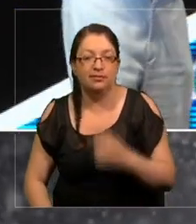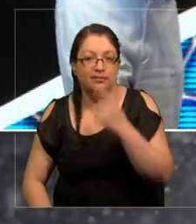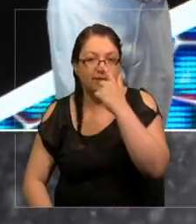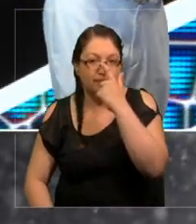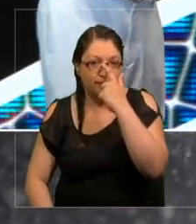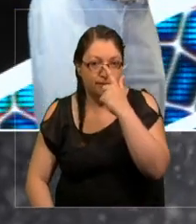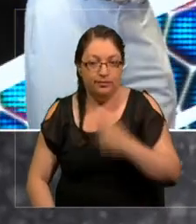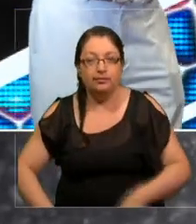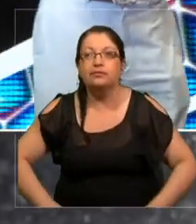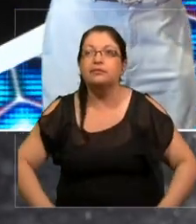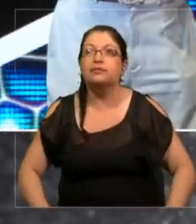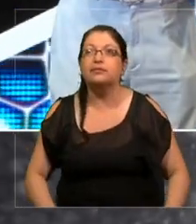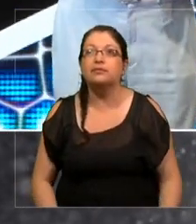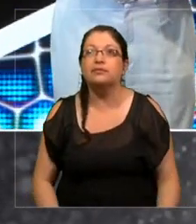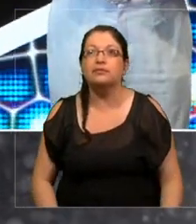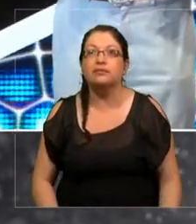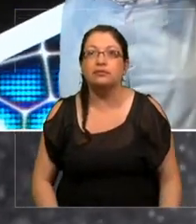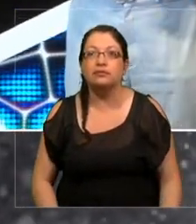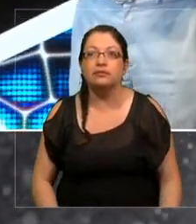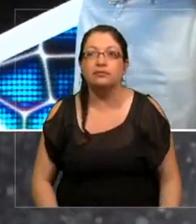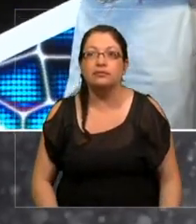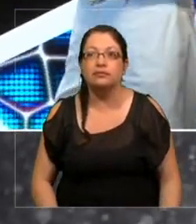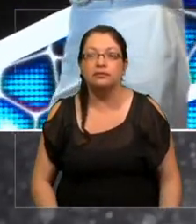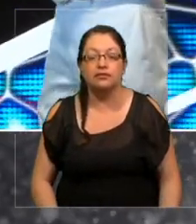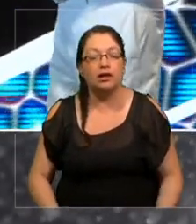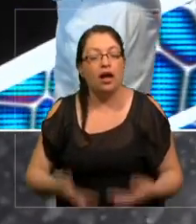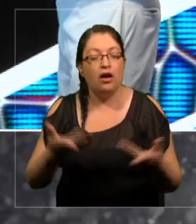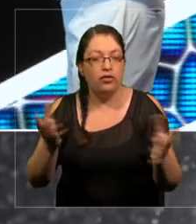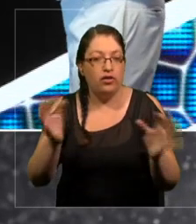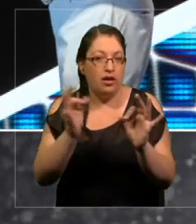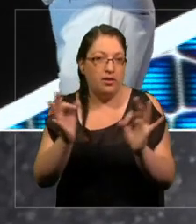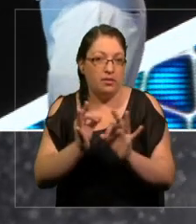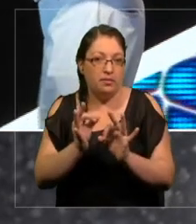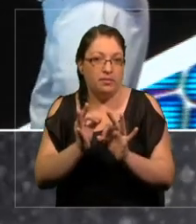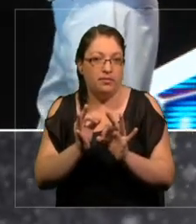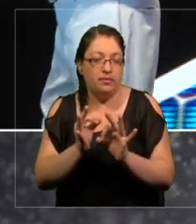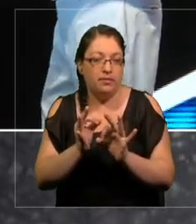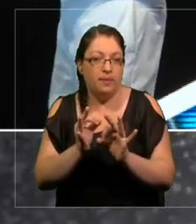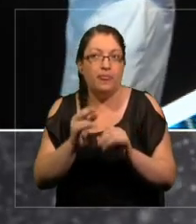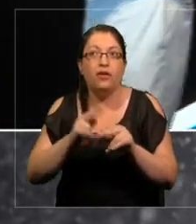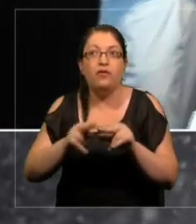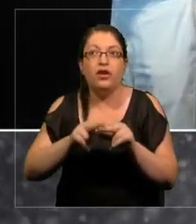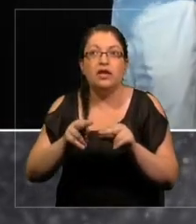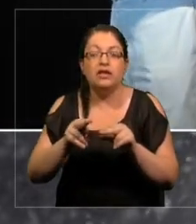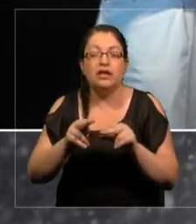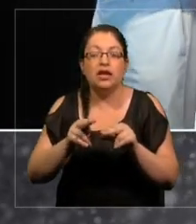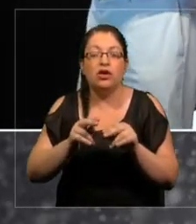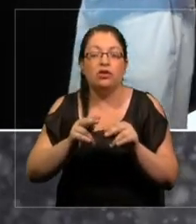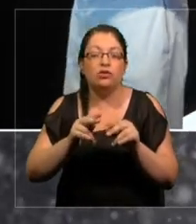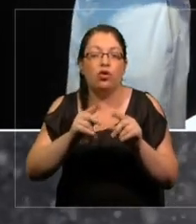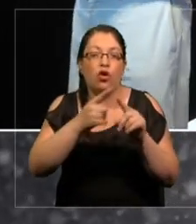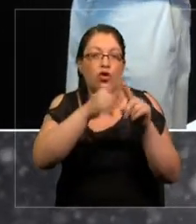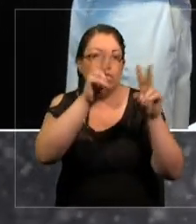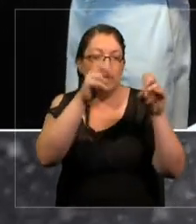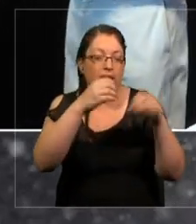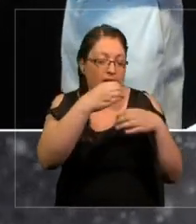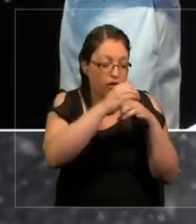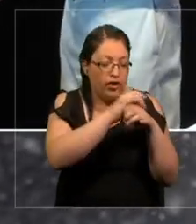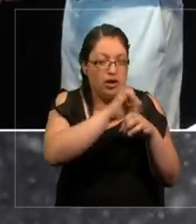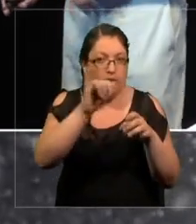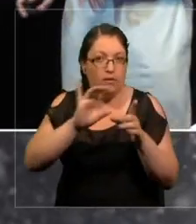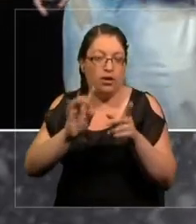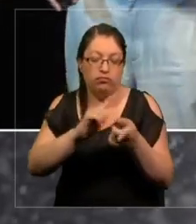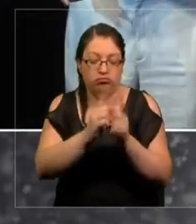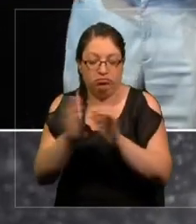Entonces, déjeme explicarle, voy a hacer algo más, les voy a mencionar algo más de biología antes de ir al planeta.